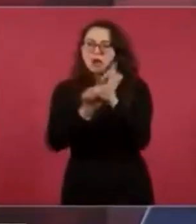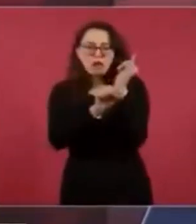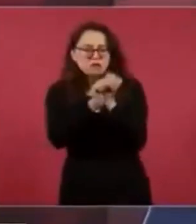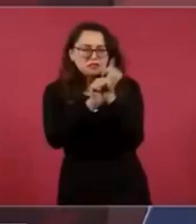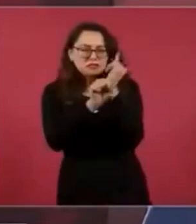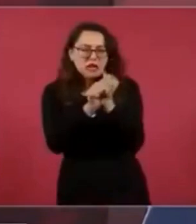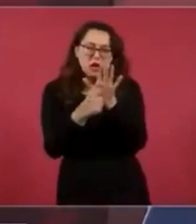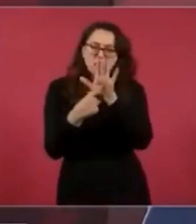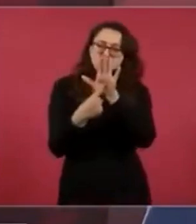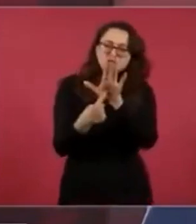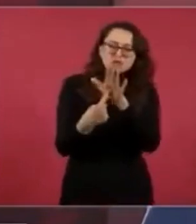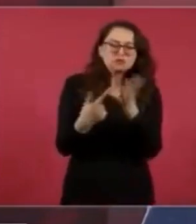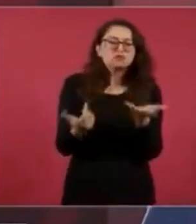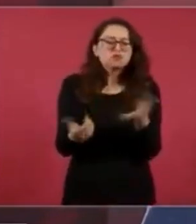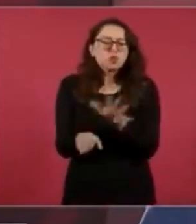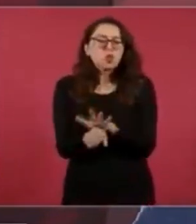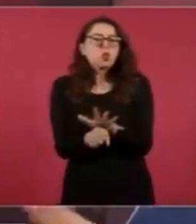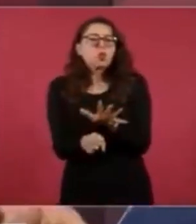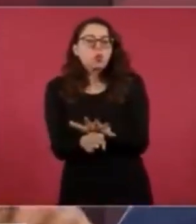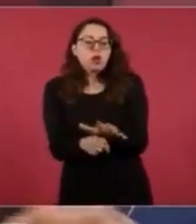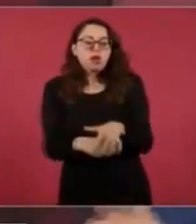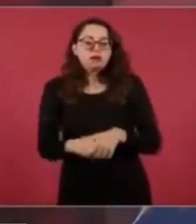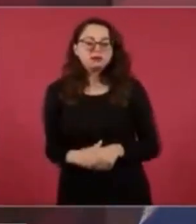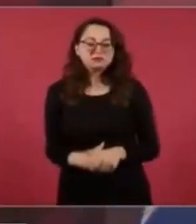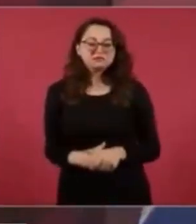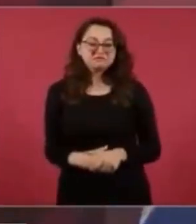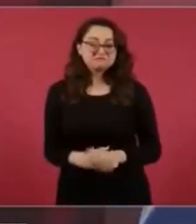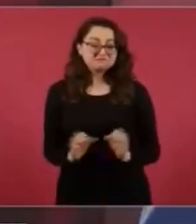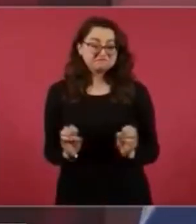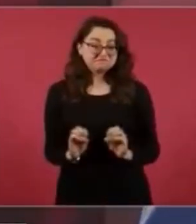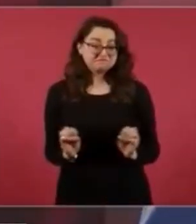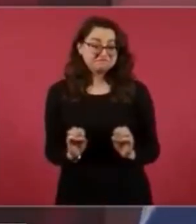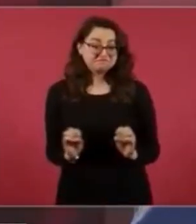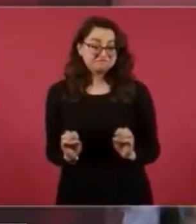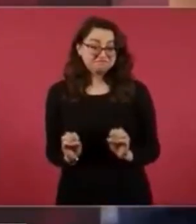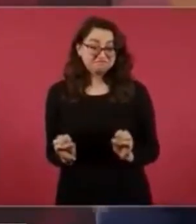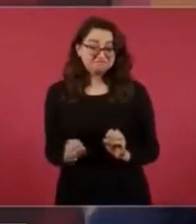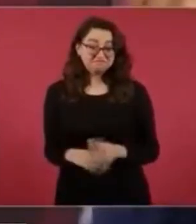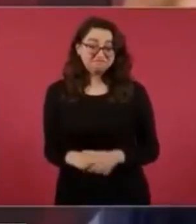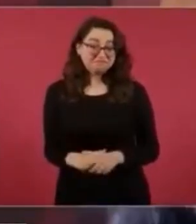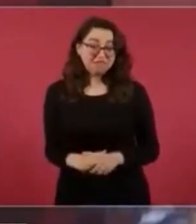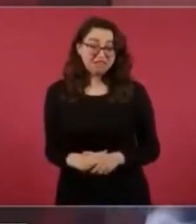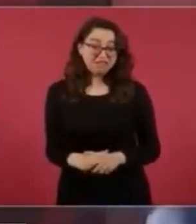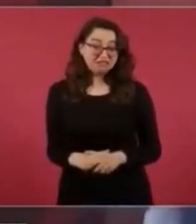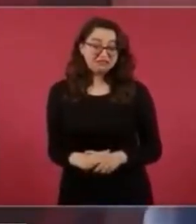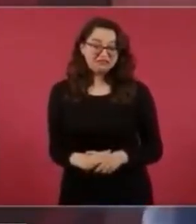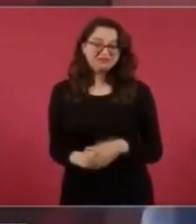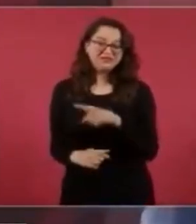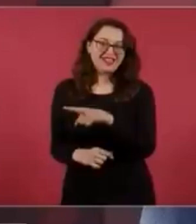descubierto? Nada, pura tapadera,